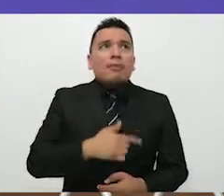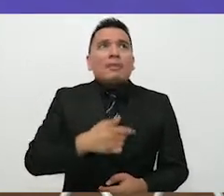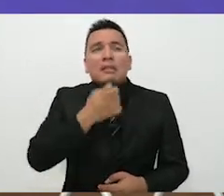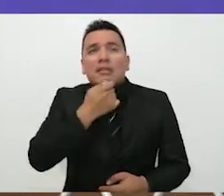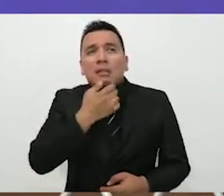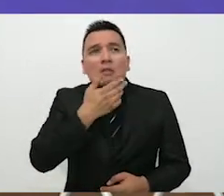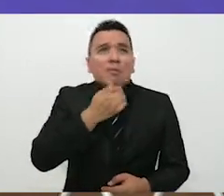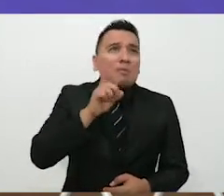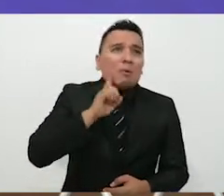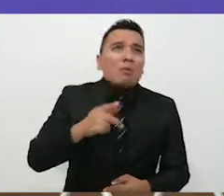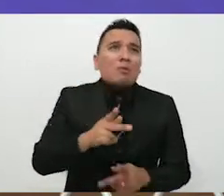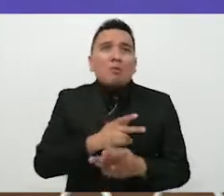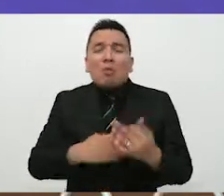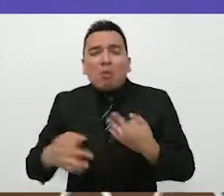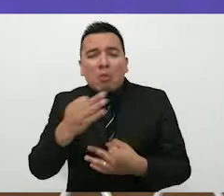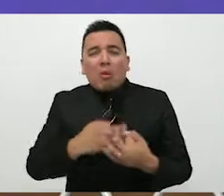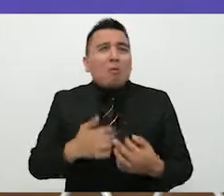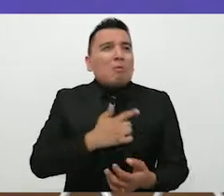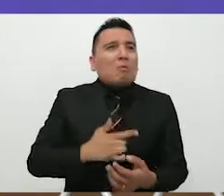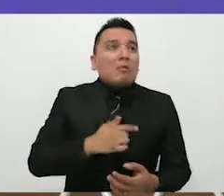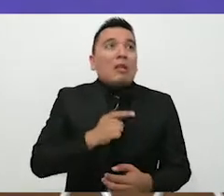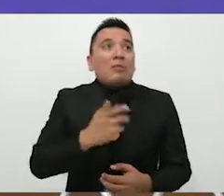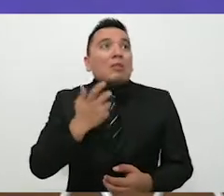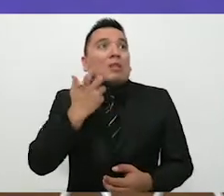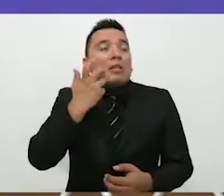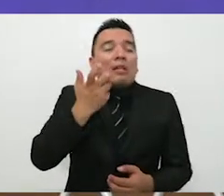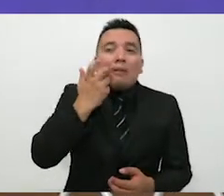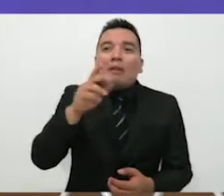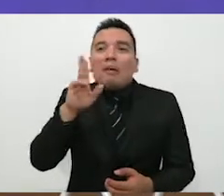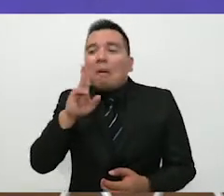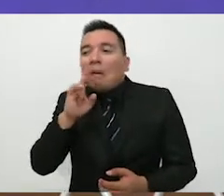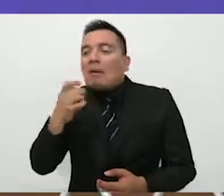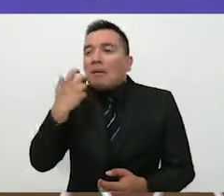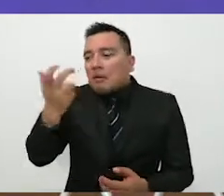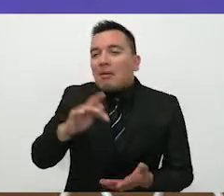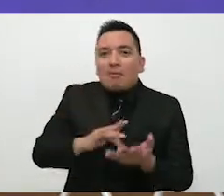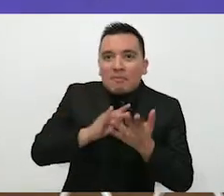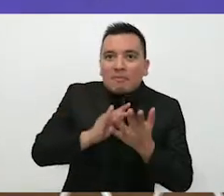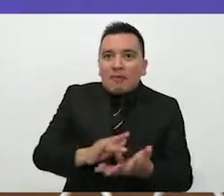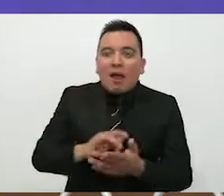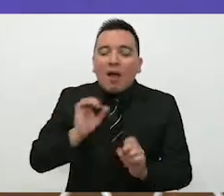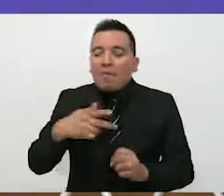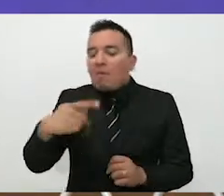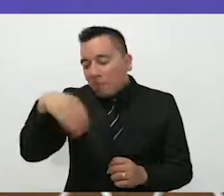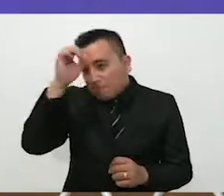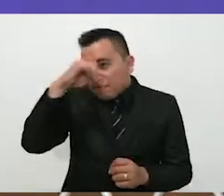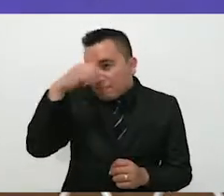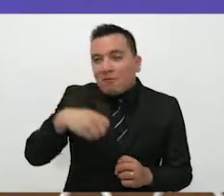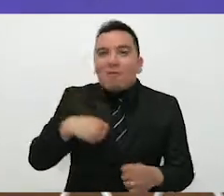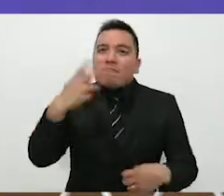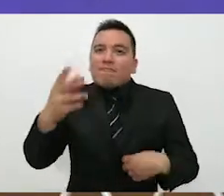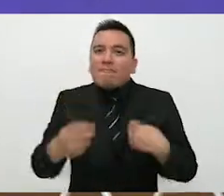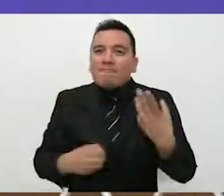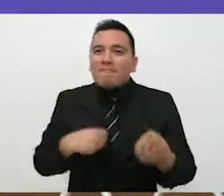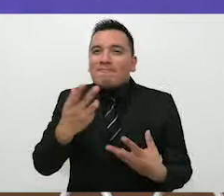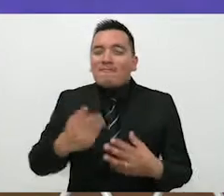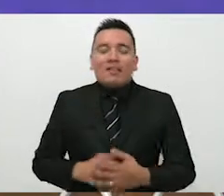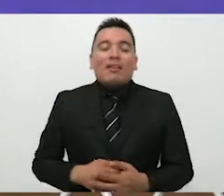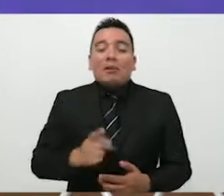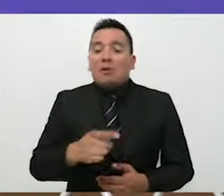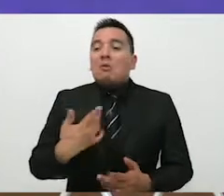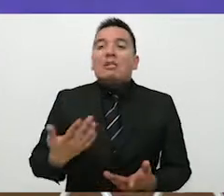los niños y de las niñas. Ellos están deseosos, ganosos de participar, de decir lo que piensan, se